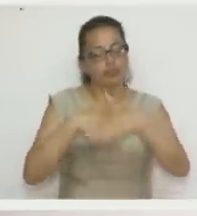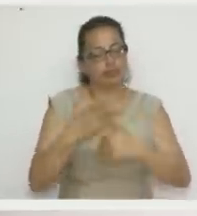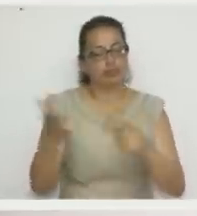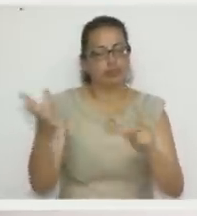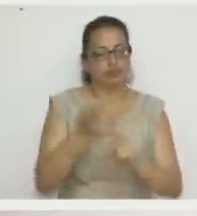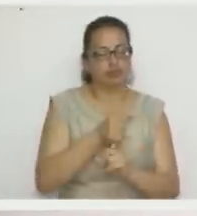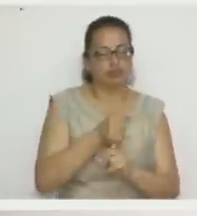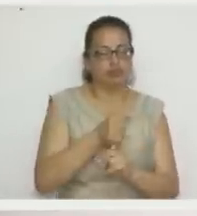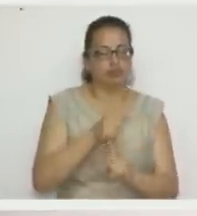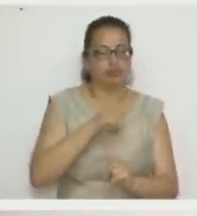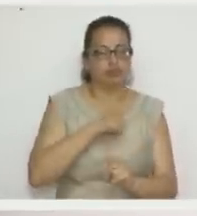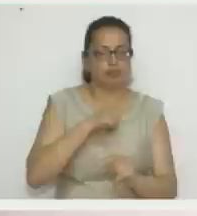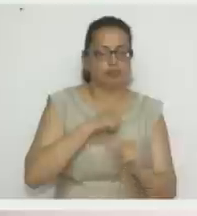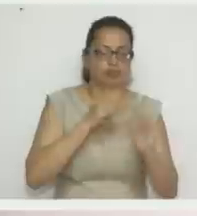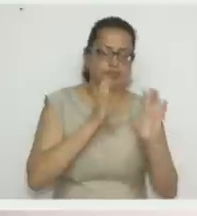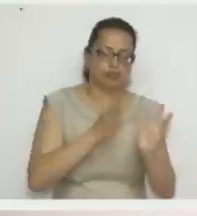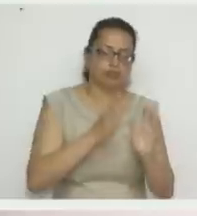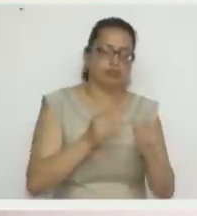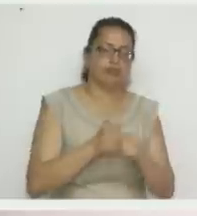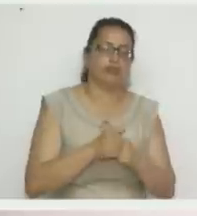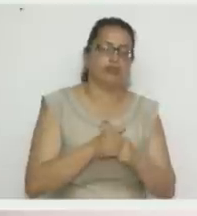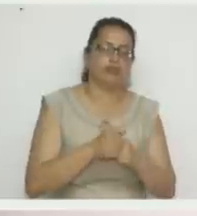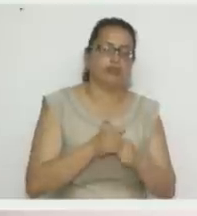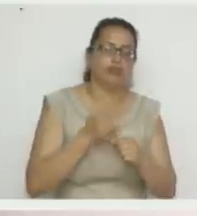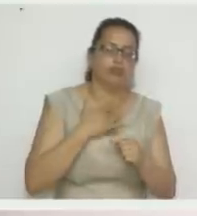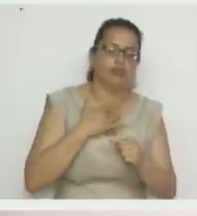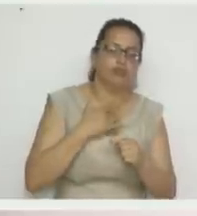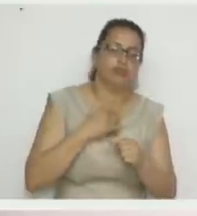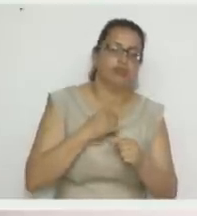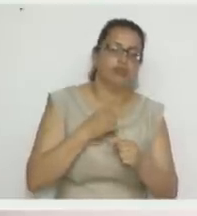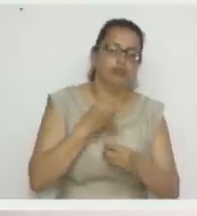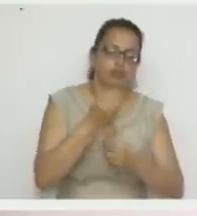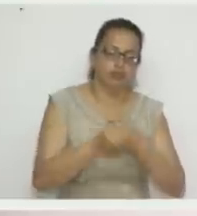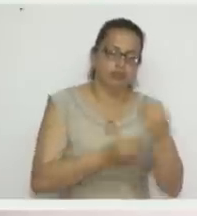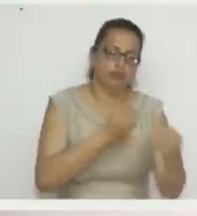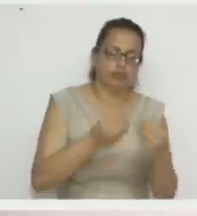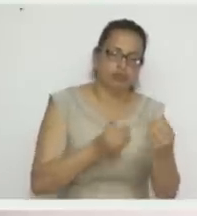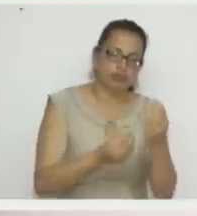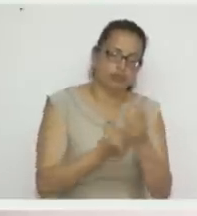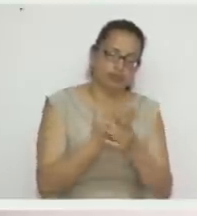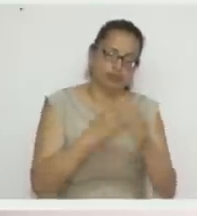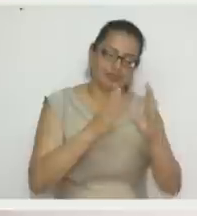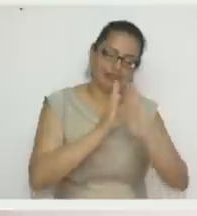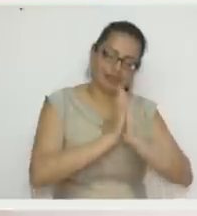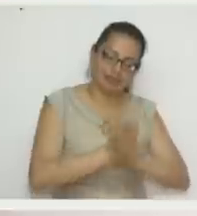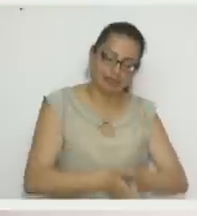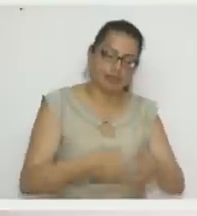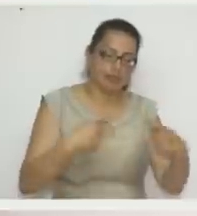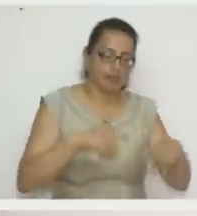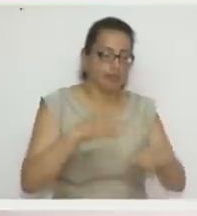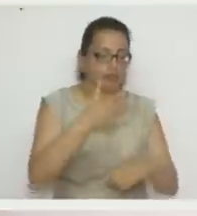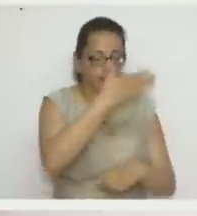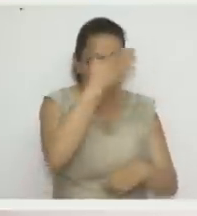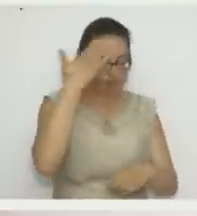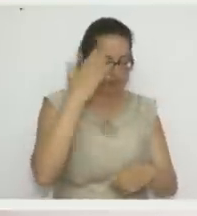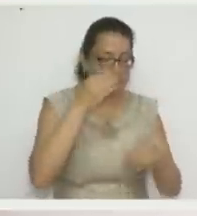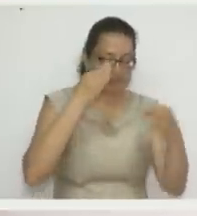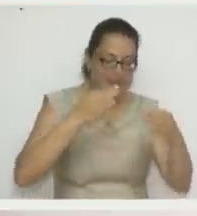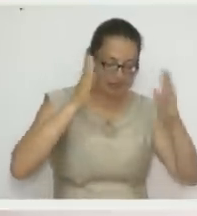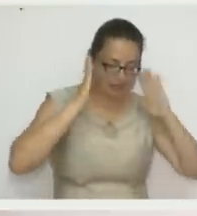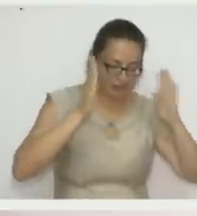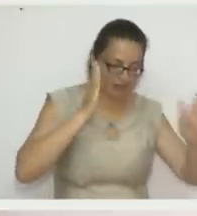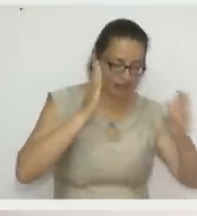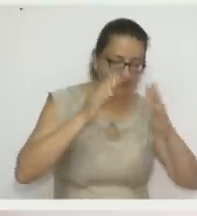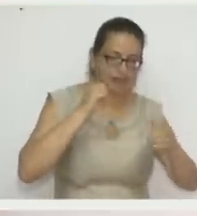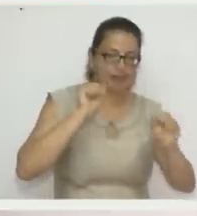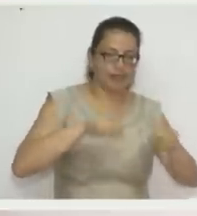tener una clase maravillosa. Vamos a aprender a hacer cubrecillas navideñas. Para que ustedes no se lo pierdan. Estén pendientes y puedan